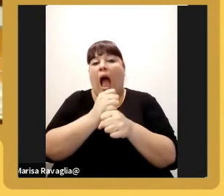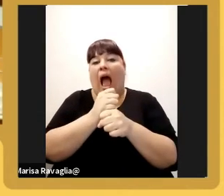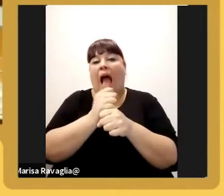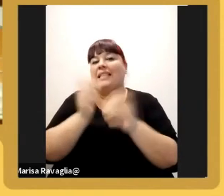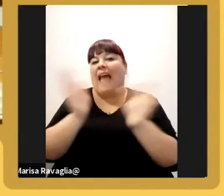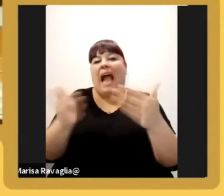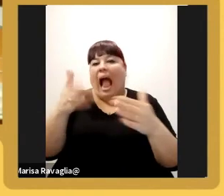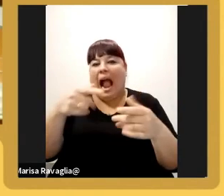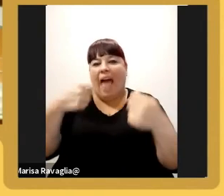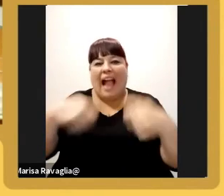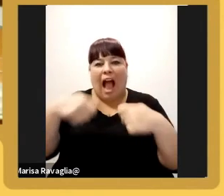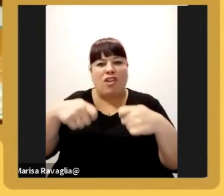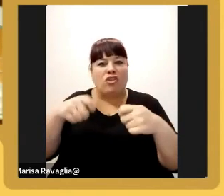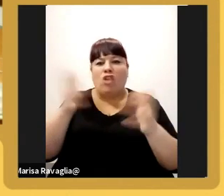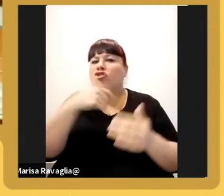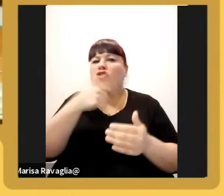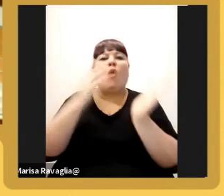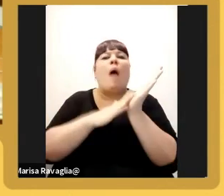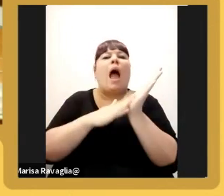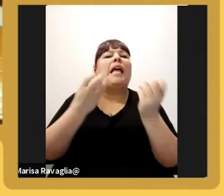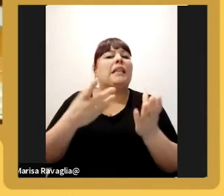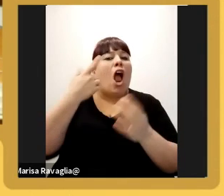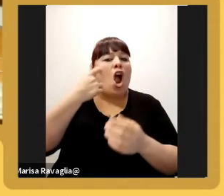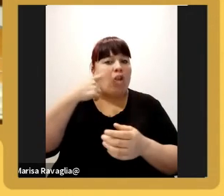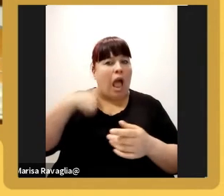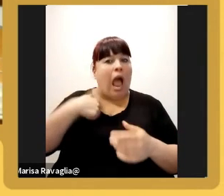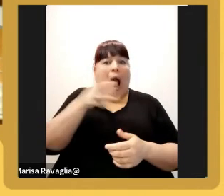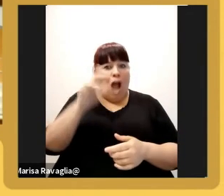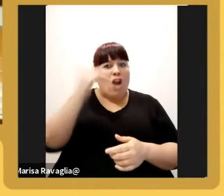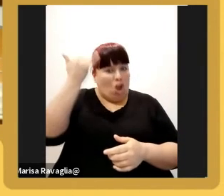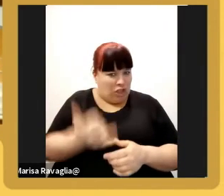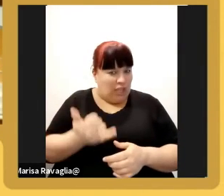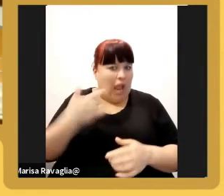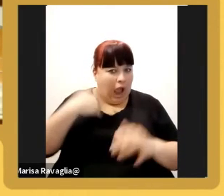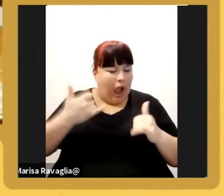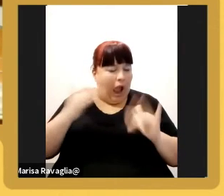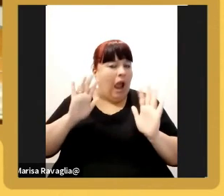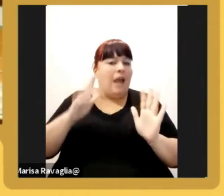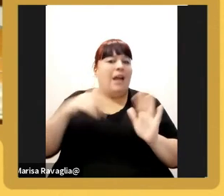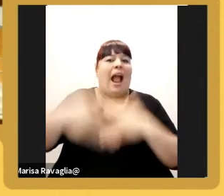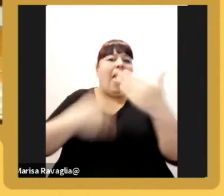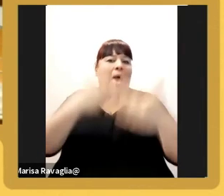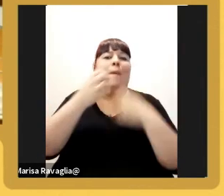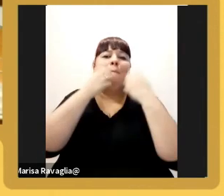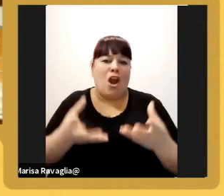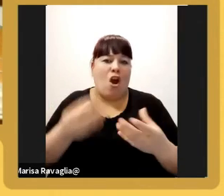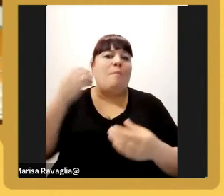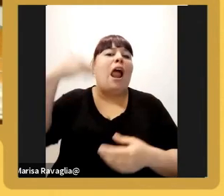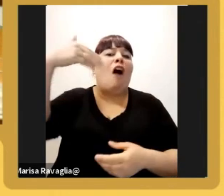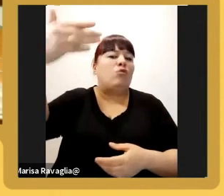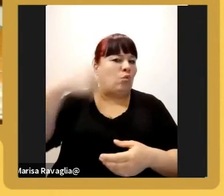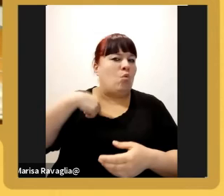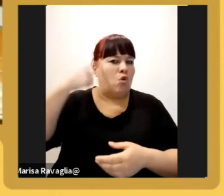cartón o sea eso hardcore lo tiene y creo que eso se va a acentuar mucho más para futuro así que